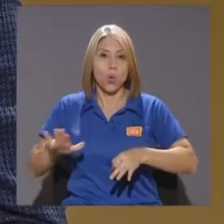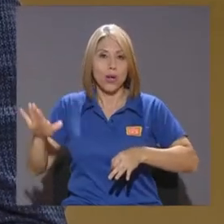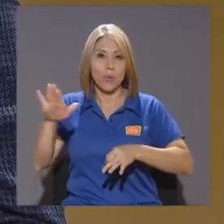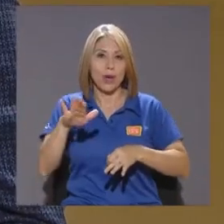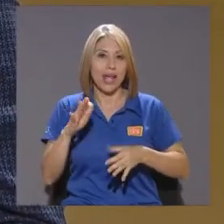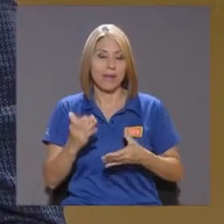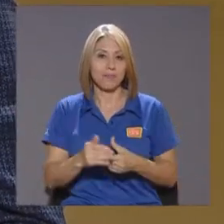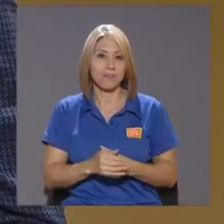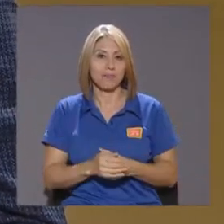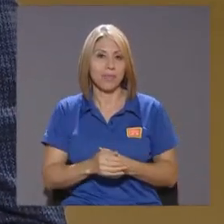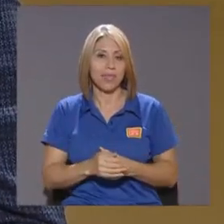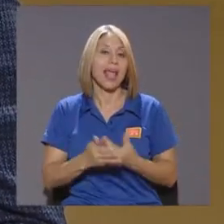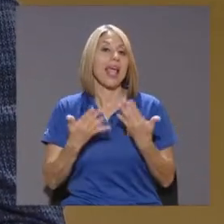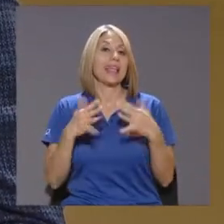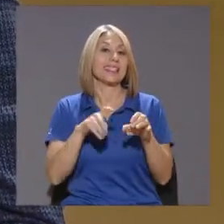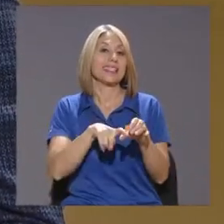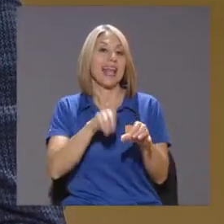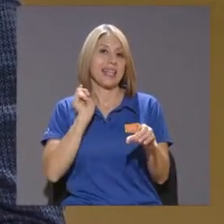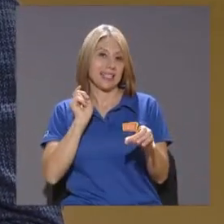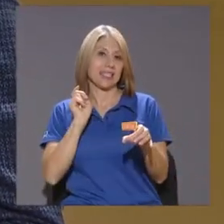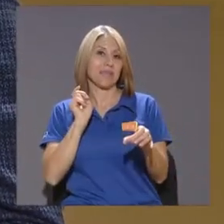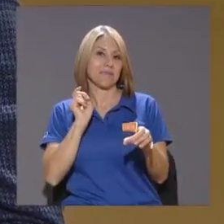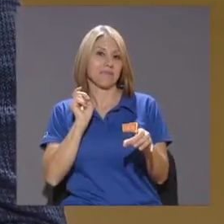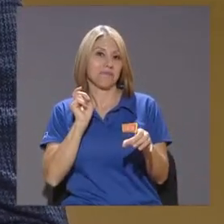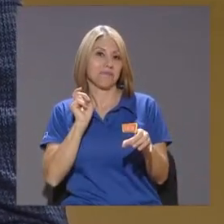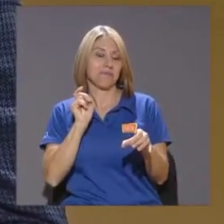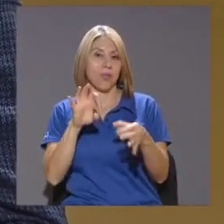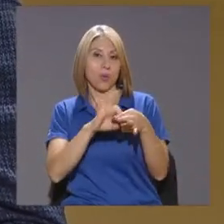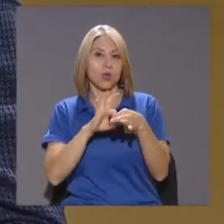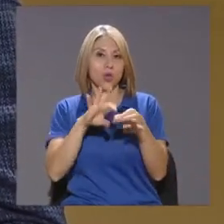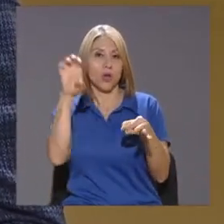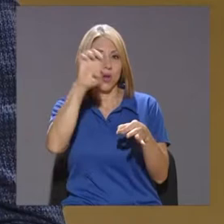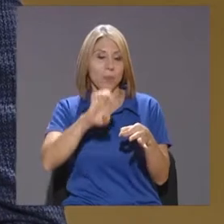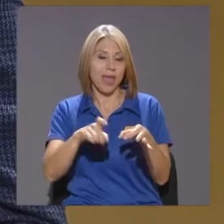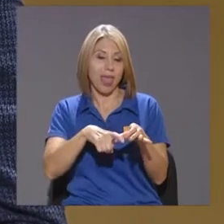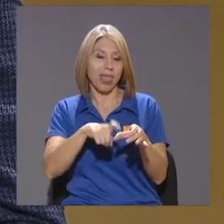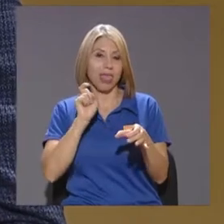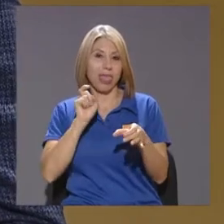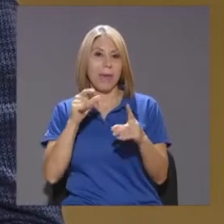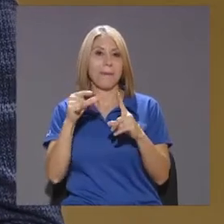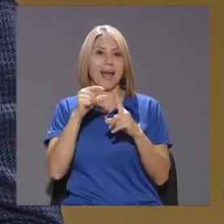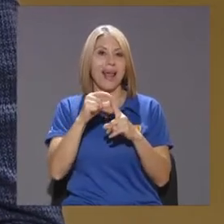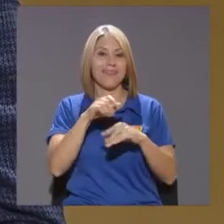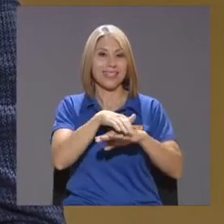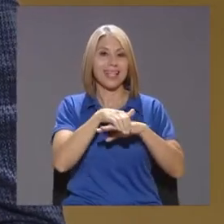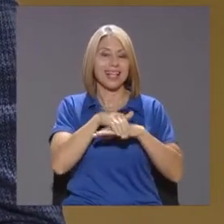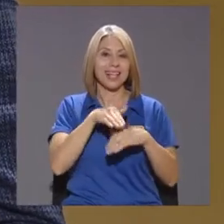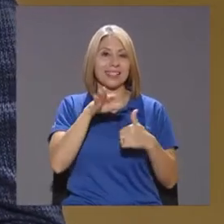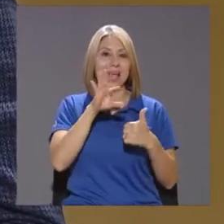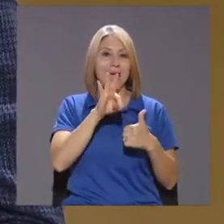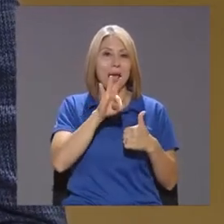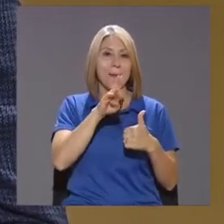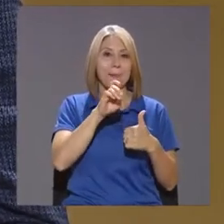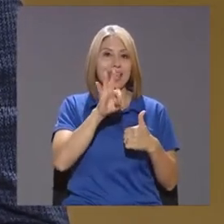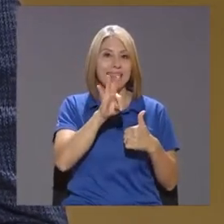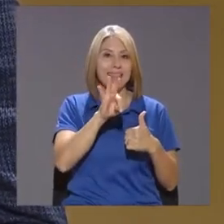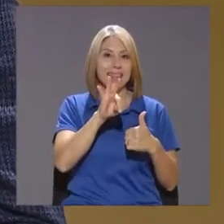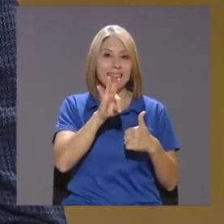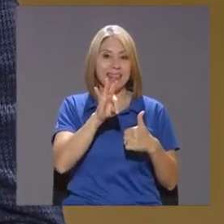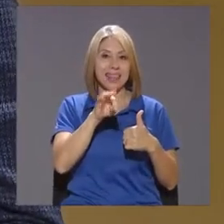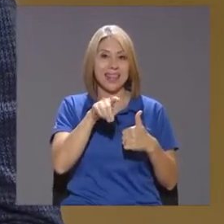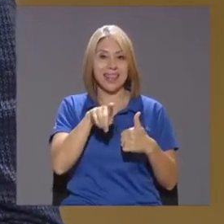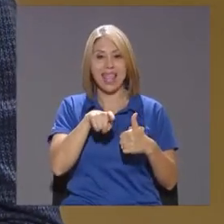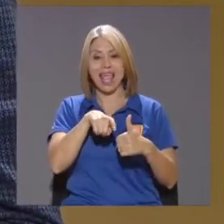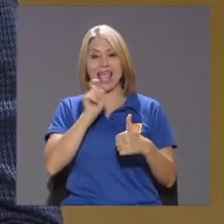Unión Europea Salirse, por así decirlo, de la Unión Y de ahí las palabras en inglés British Exit El famoso